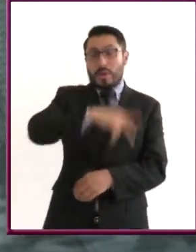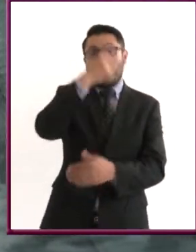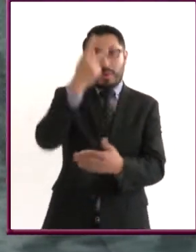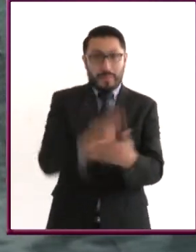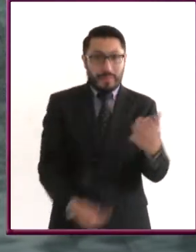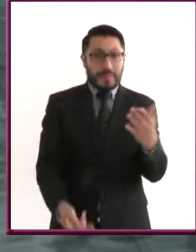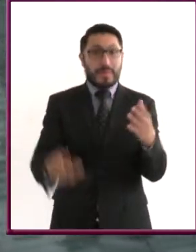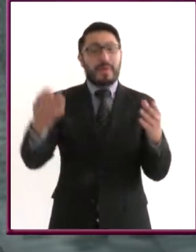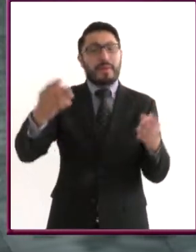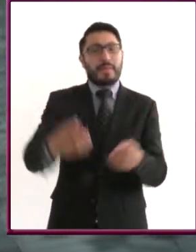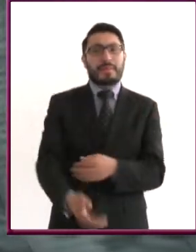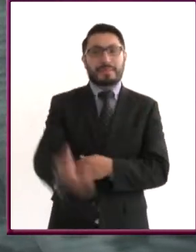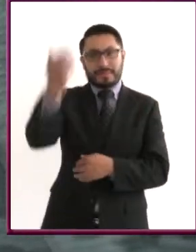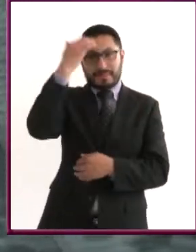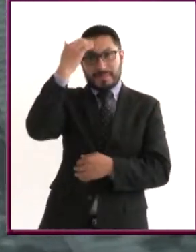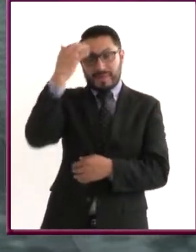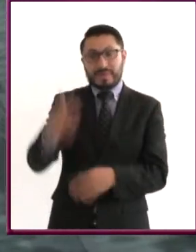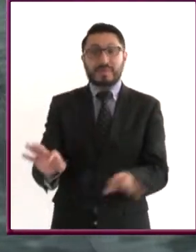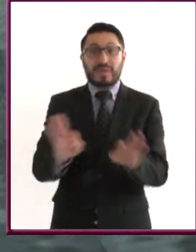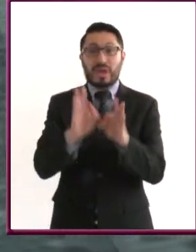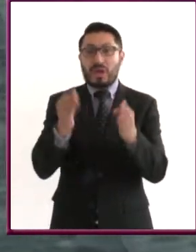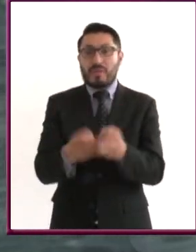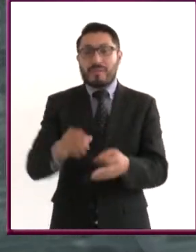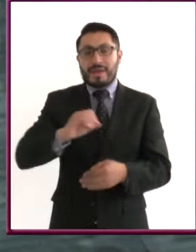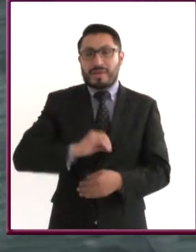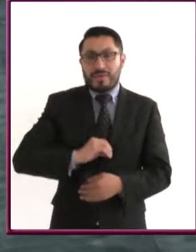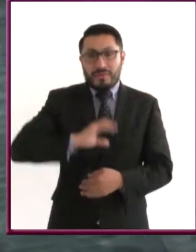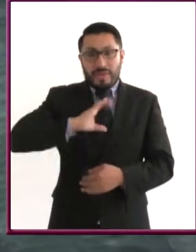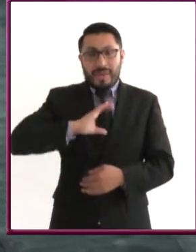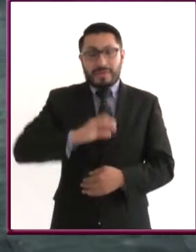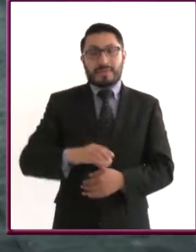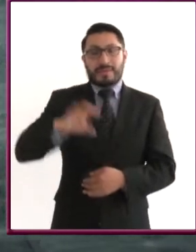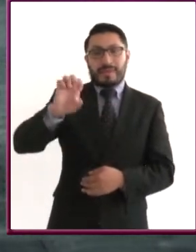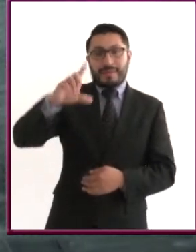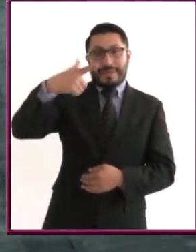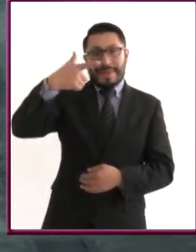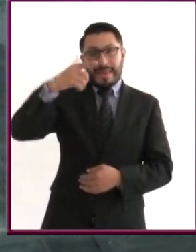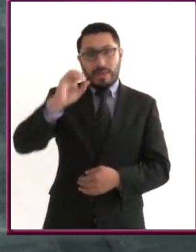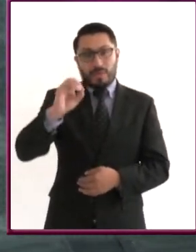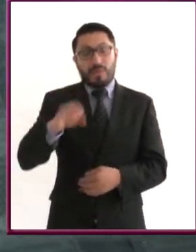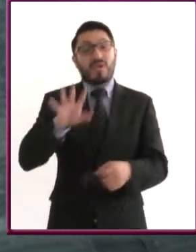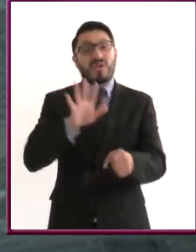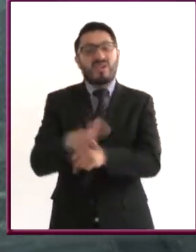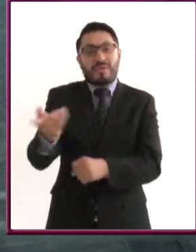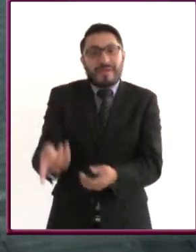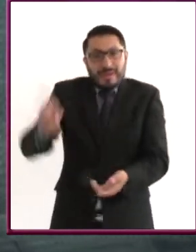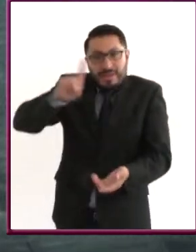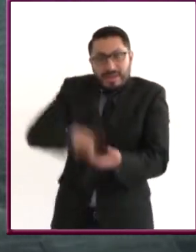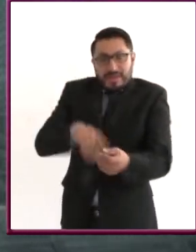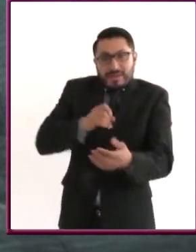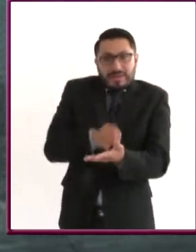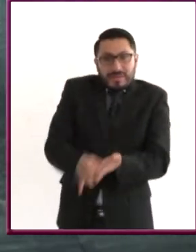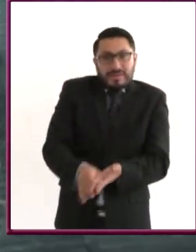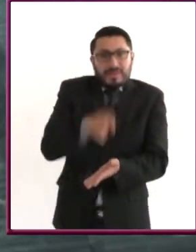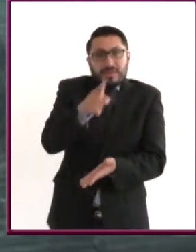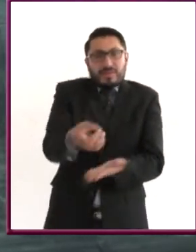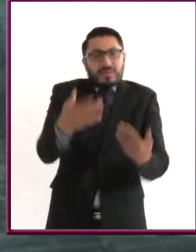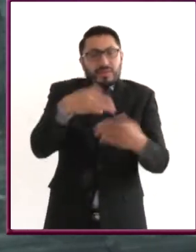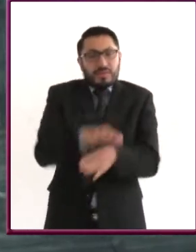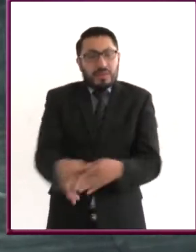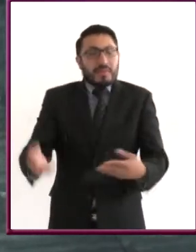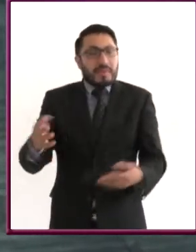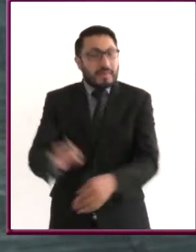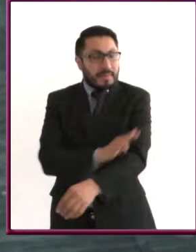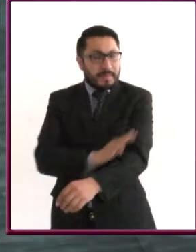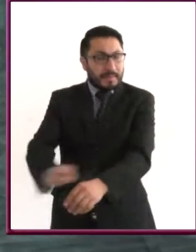vamos a explorar los mecanismos de la autoestima, el ego y qué hay detrás de las decisiones que tomamos relacionadas con